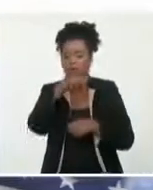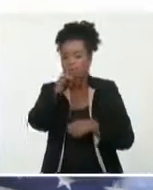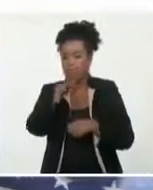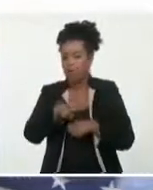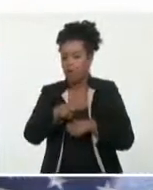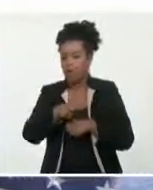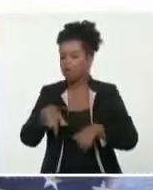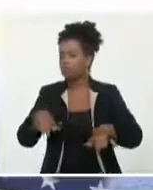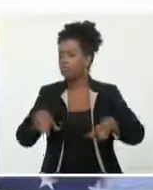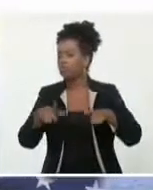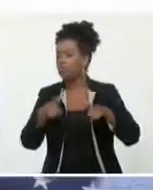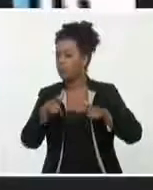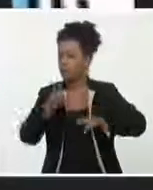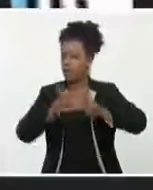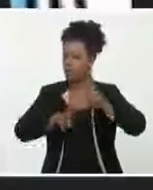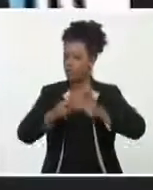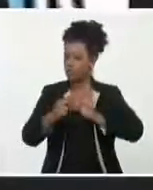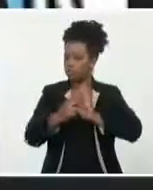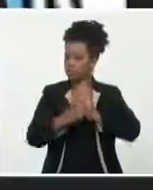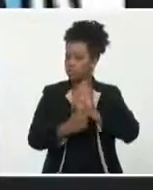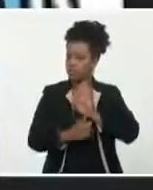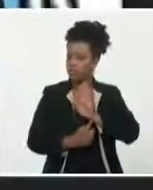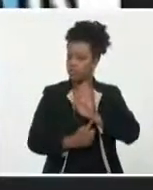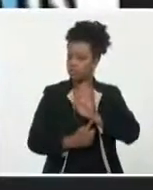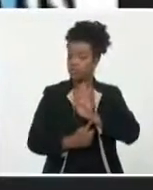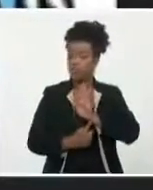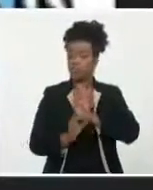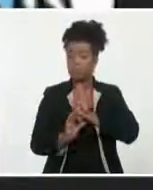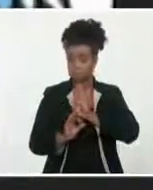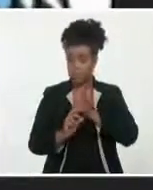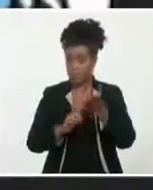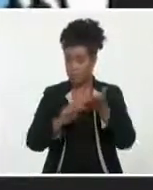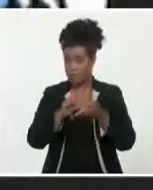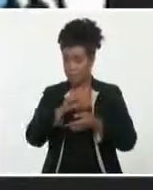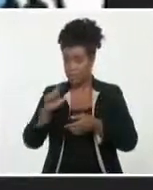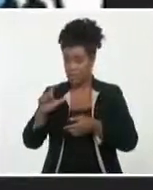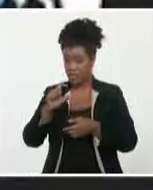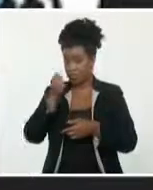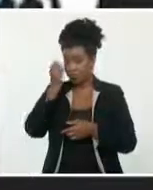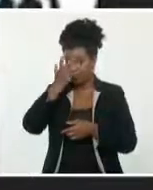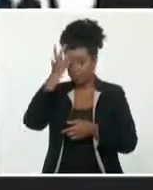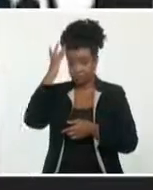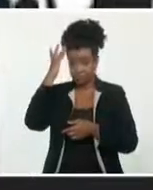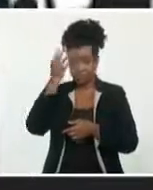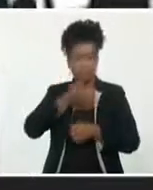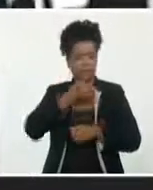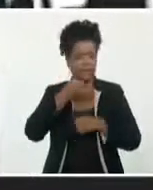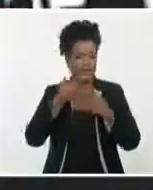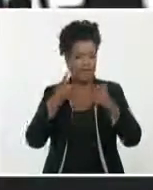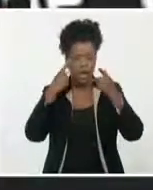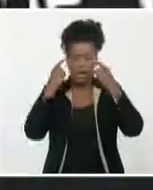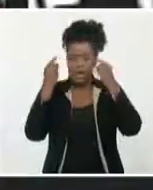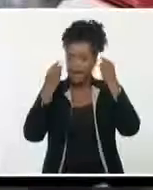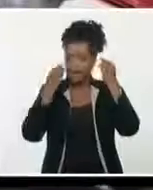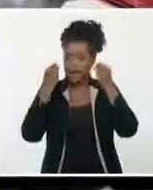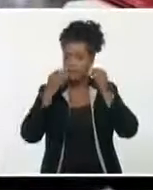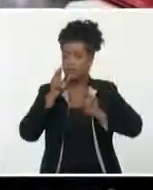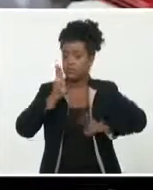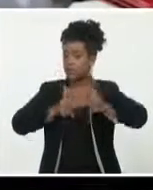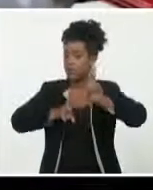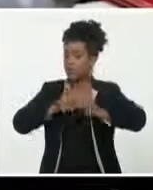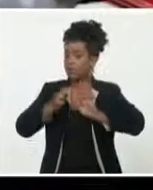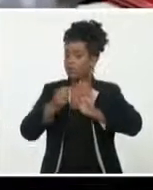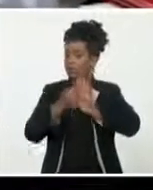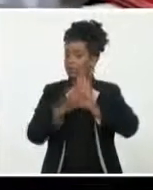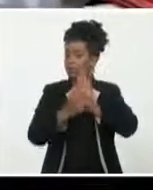del congreso. El primer secretario de la organización partidista convocó a que el análisis de los acuerdos, ideas y directrices del octavo congreso